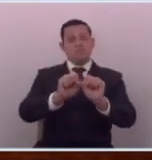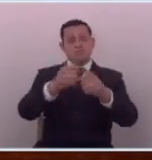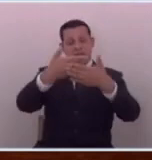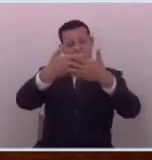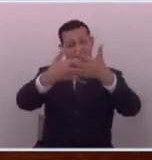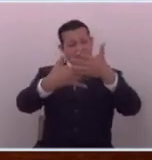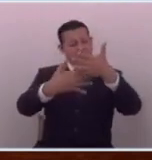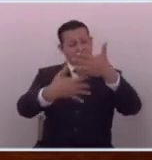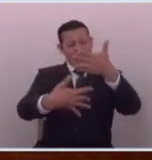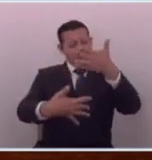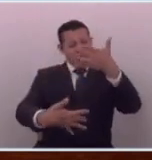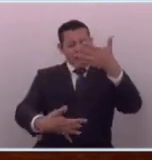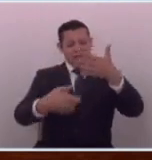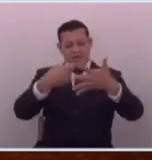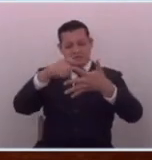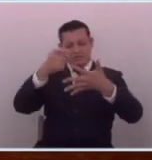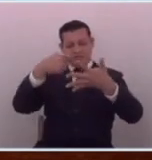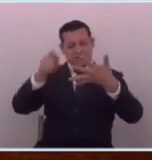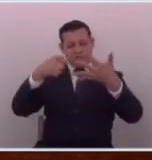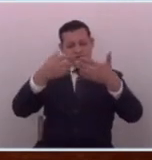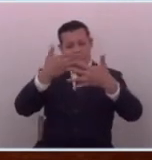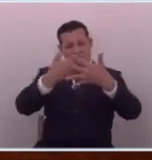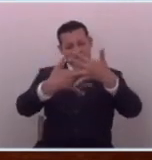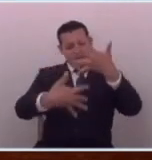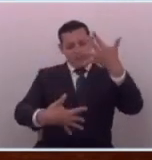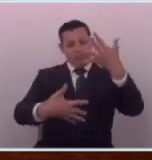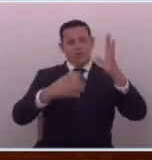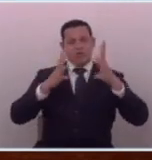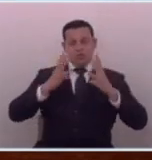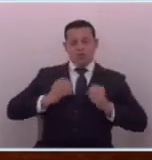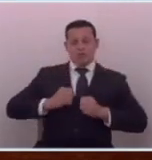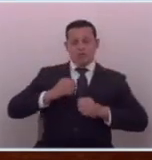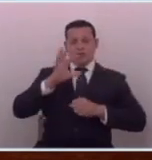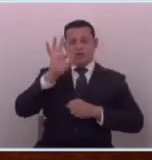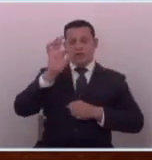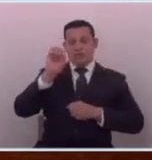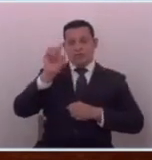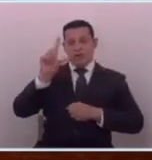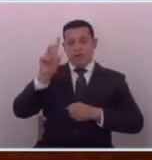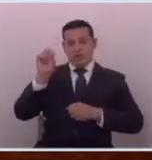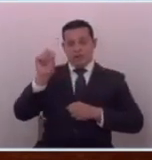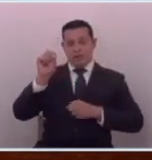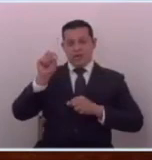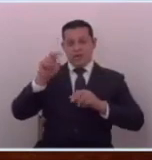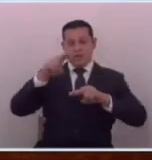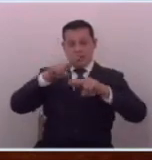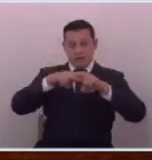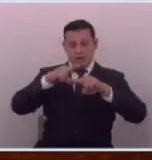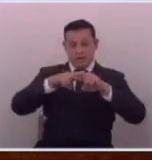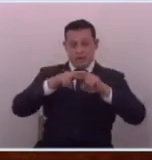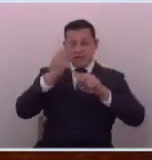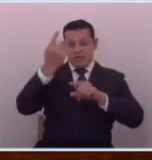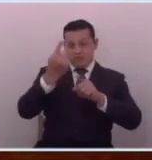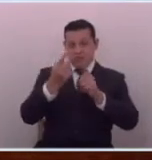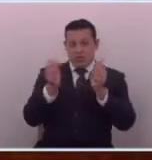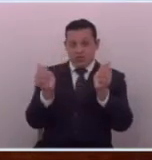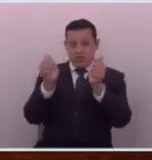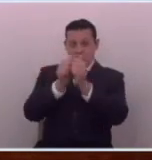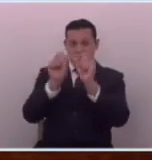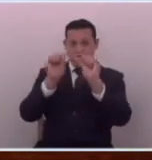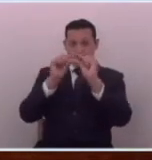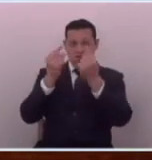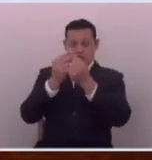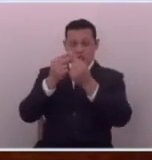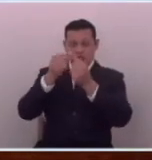listado enorme enorme durante los gobiernos del FMLN y de arena hubo periodistas y gente ligada a medios que